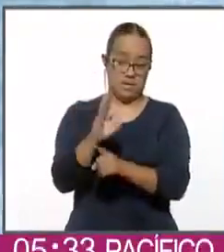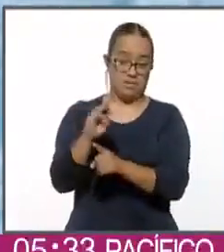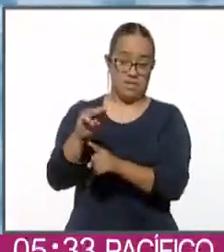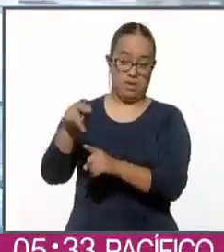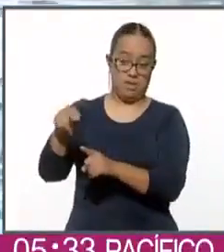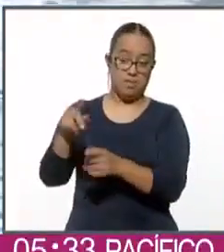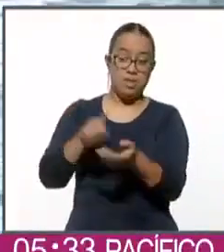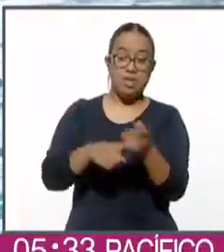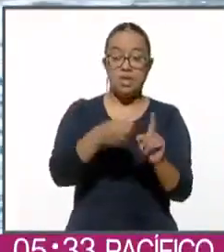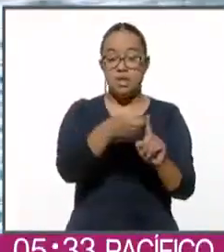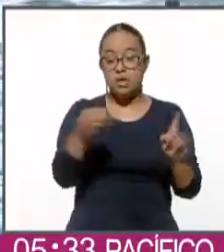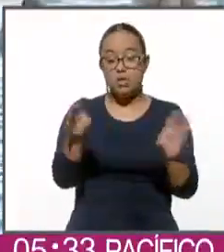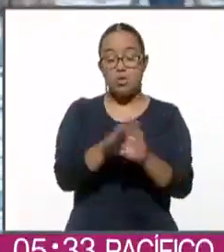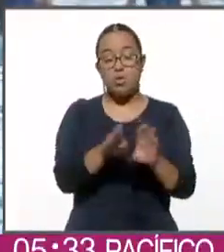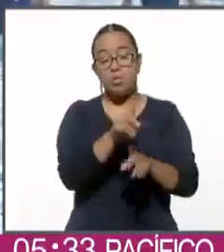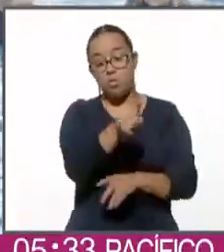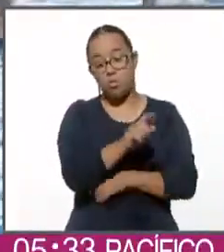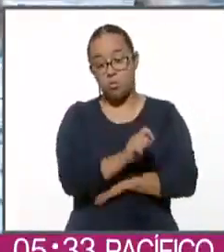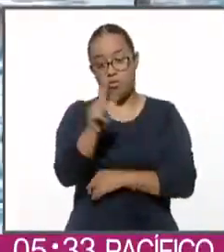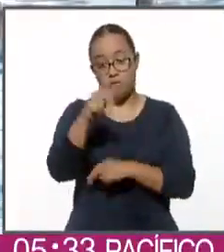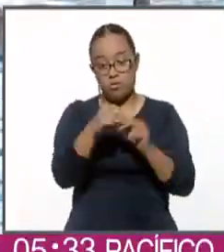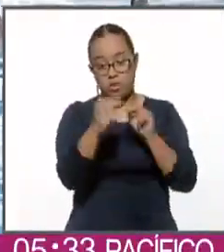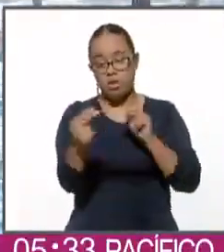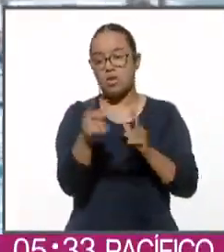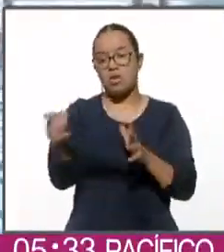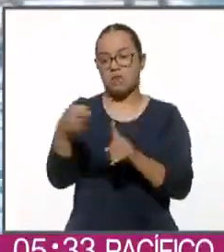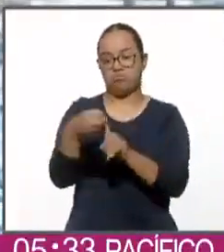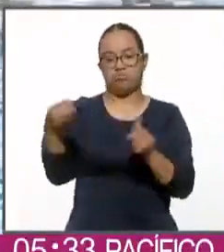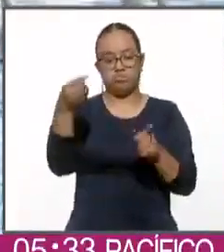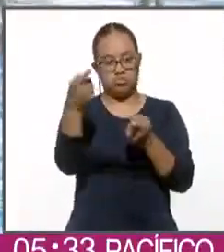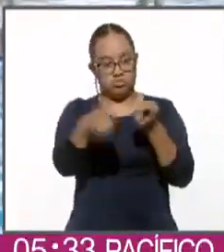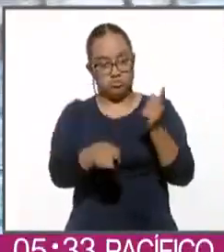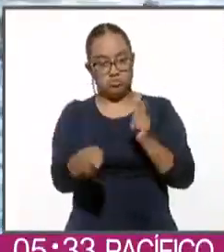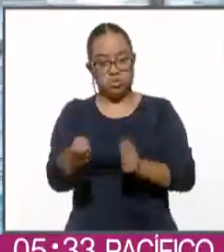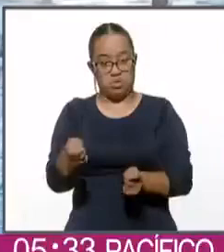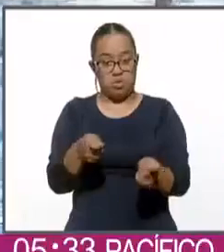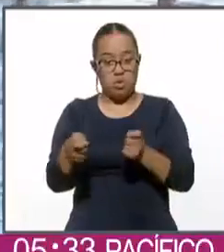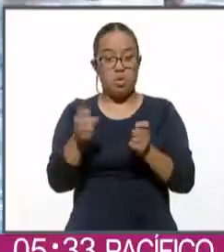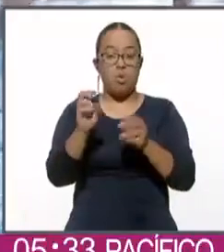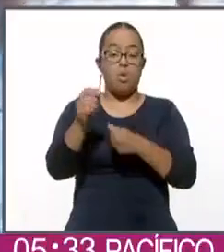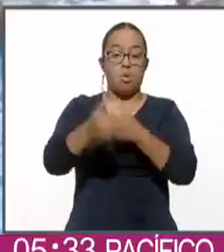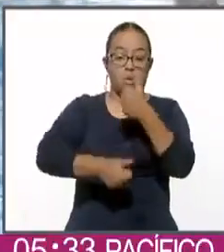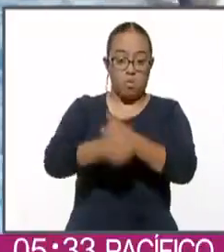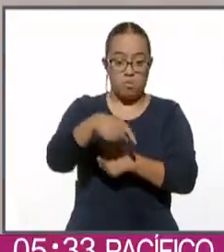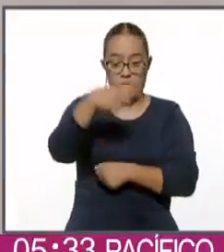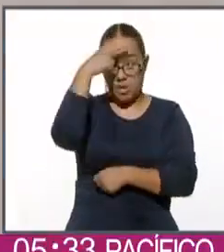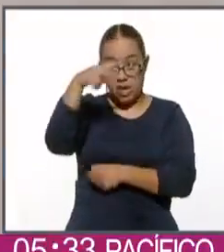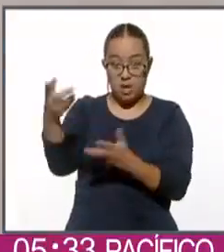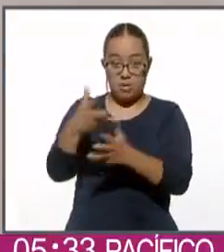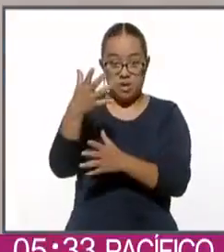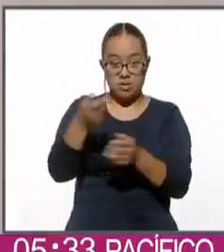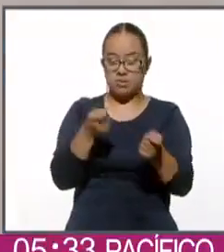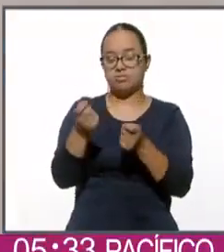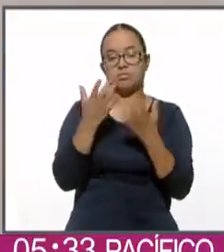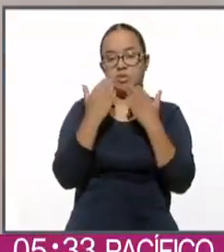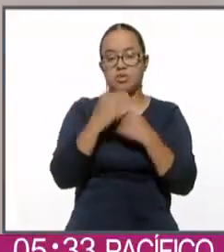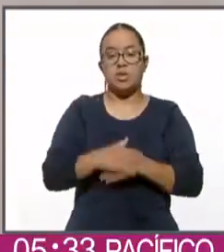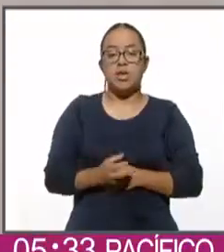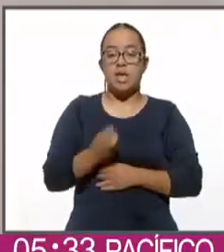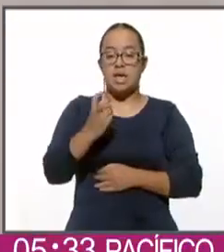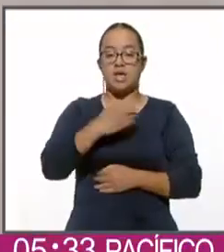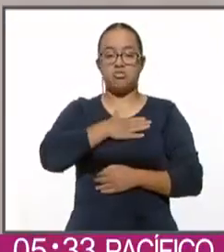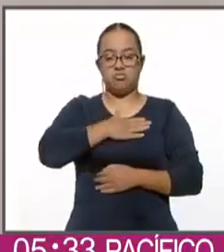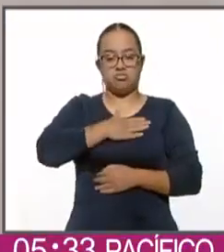podrá ya regular la práctica legal y profesional de la natación ni operar ningún tipo de competencia en nuestro país. Se habla de justicia